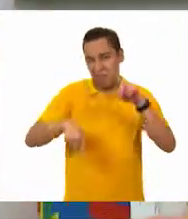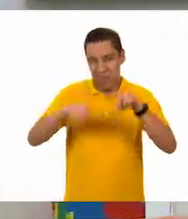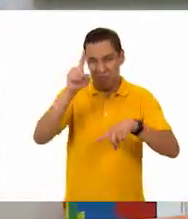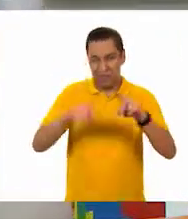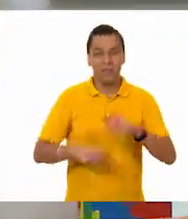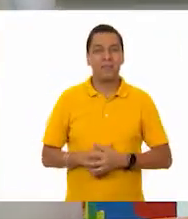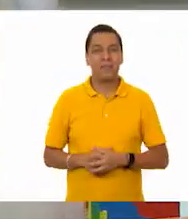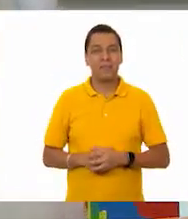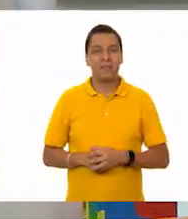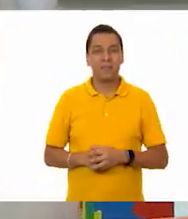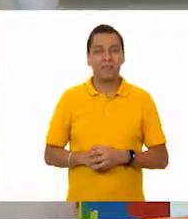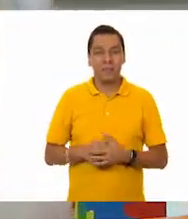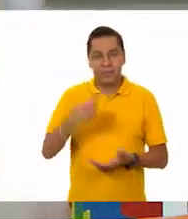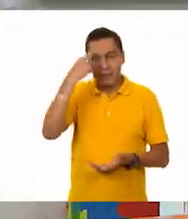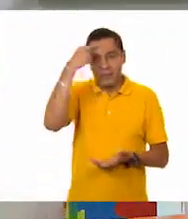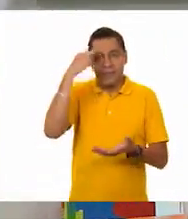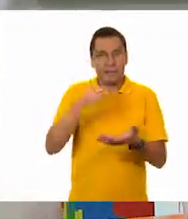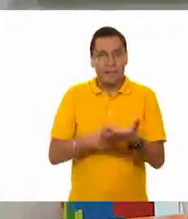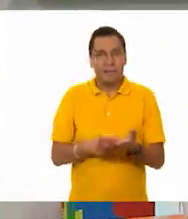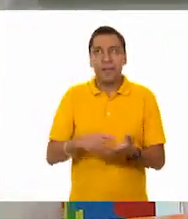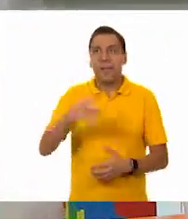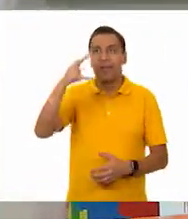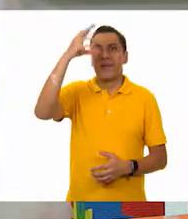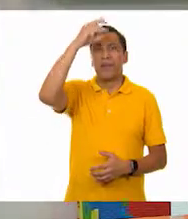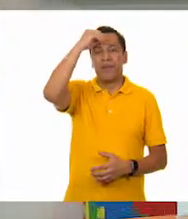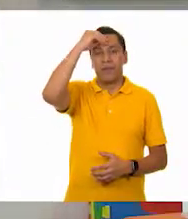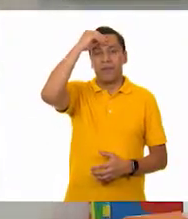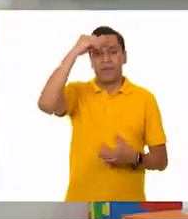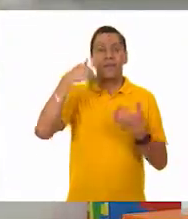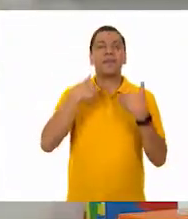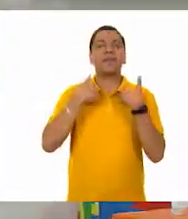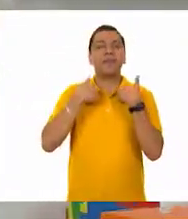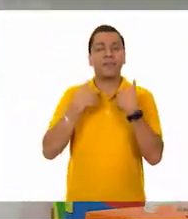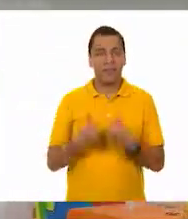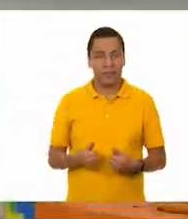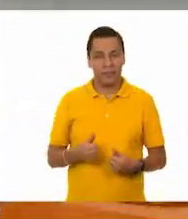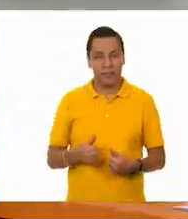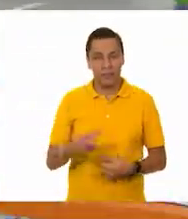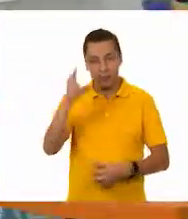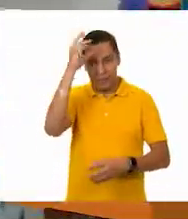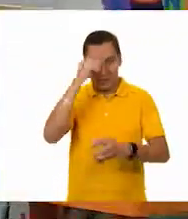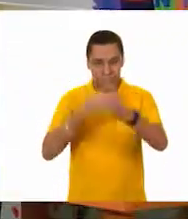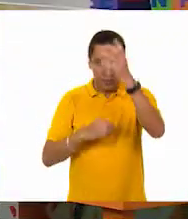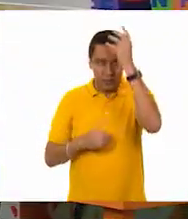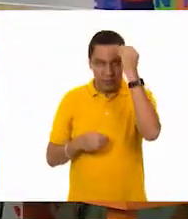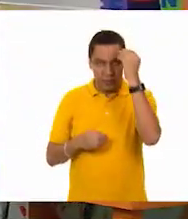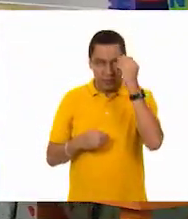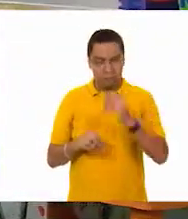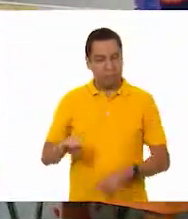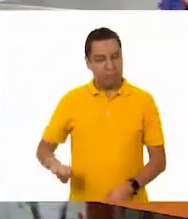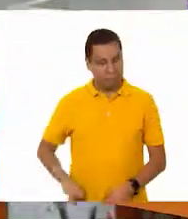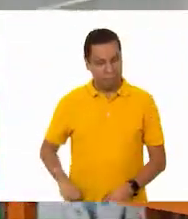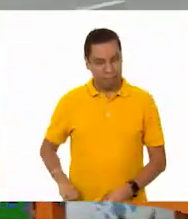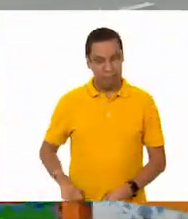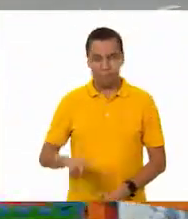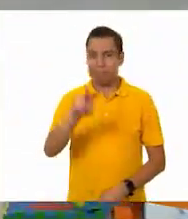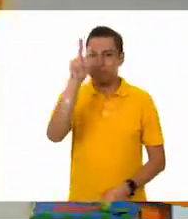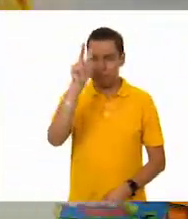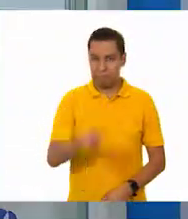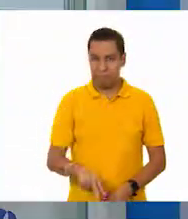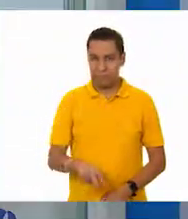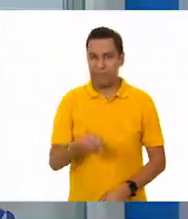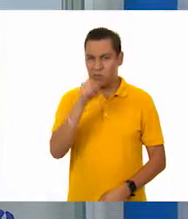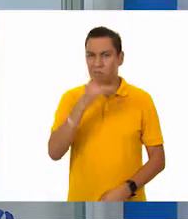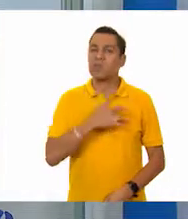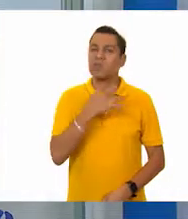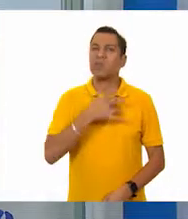Muy bien. Pues yo creo que esto ha sido de verdad muy ilustrativo. Tino, ¿qué te pareció la clase del